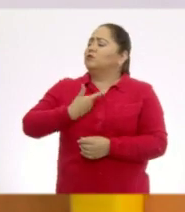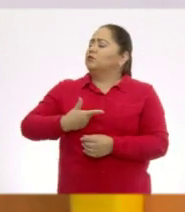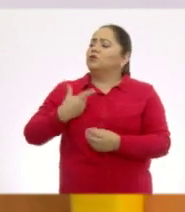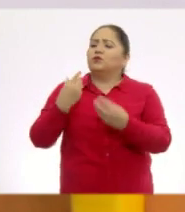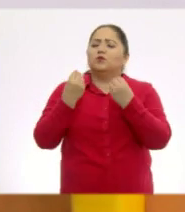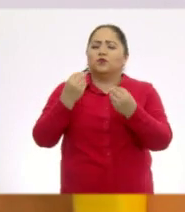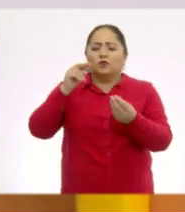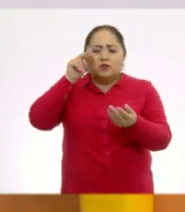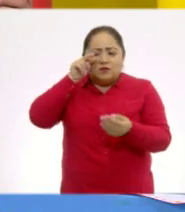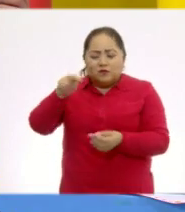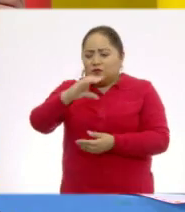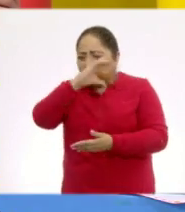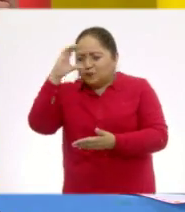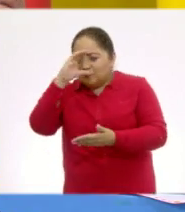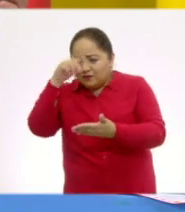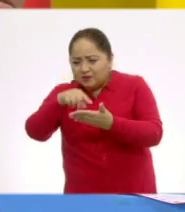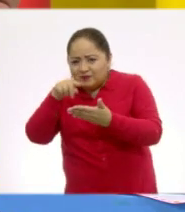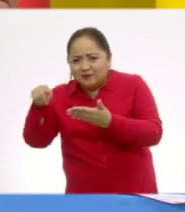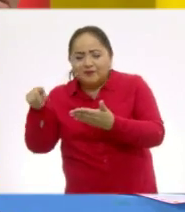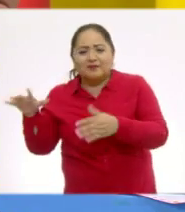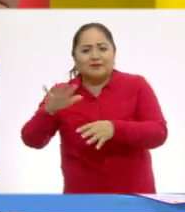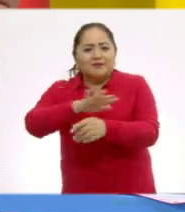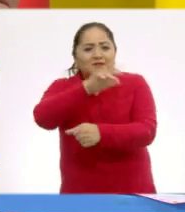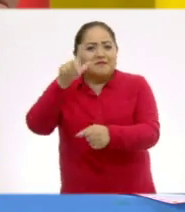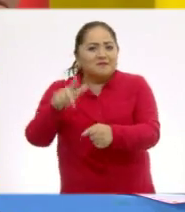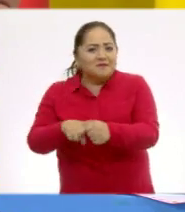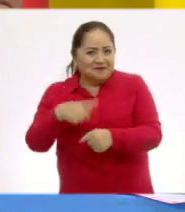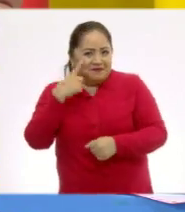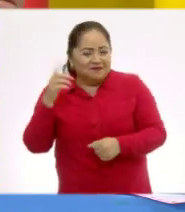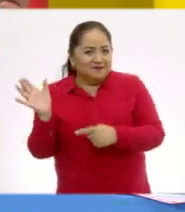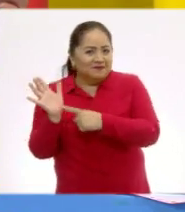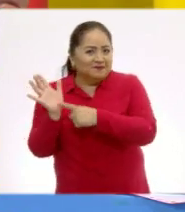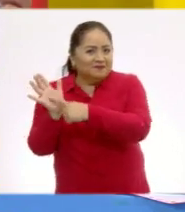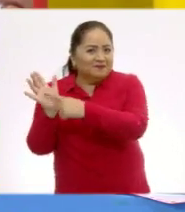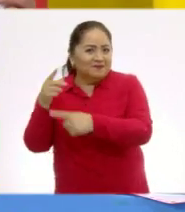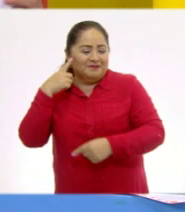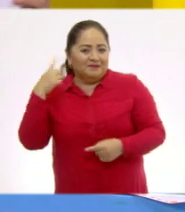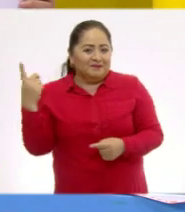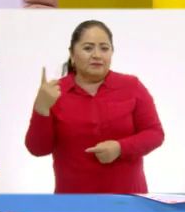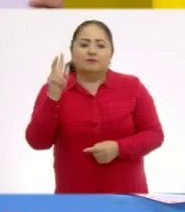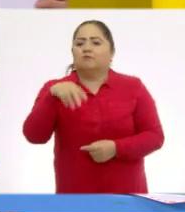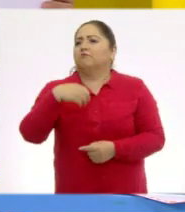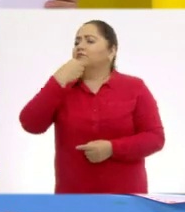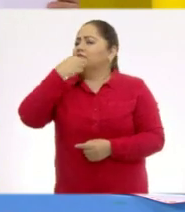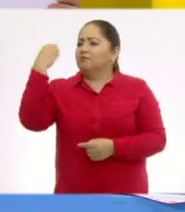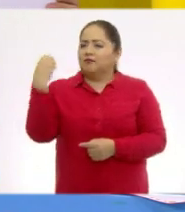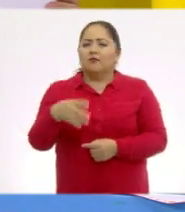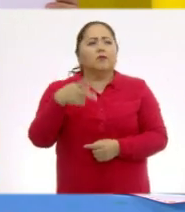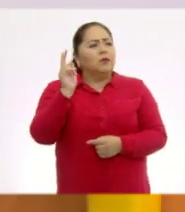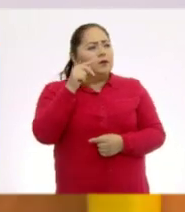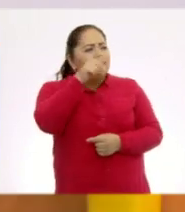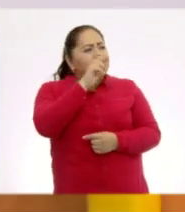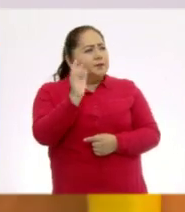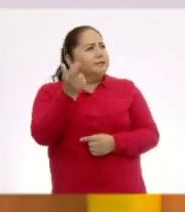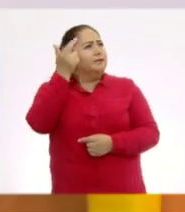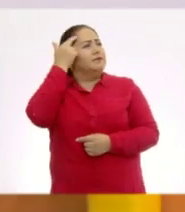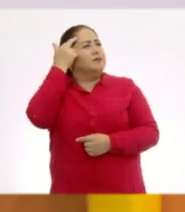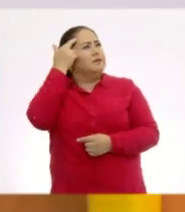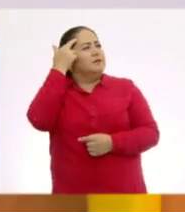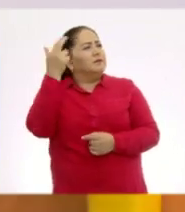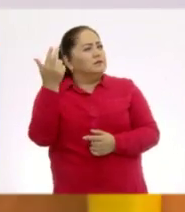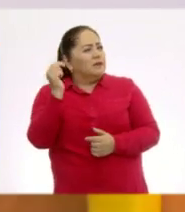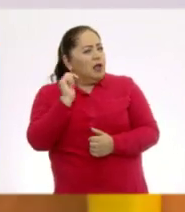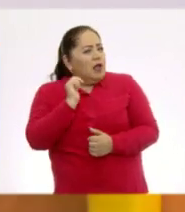las imágenes de los animales. ¡Claro! ¡Qué padres están! ¿No te recuerdan a algo?